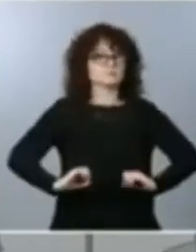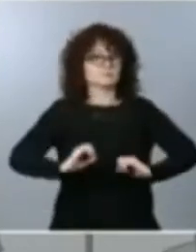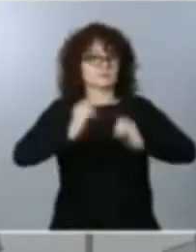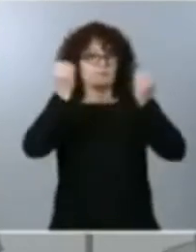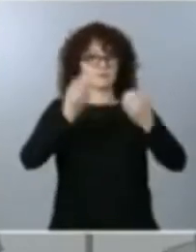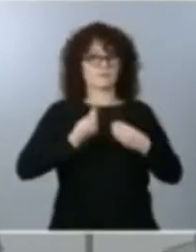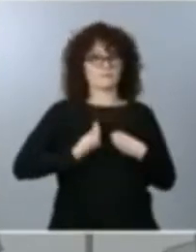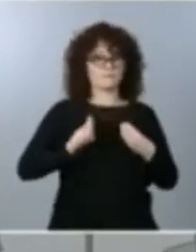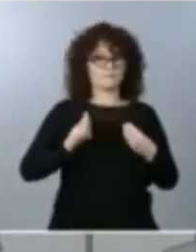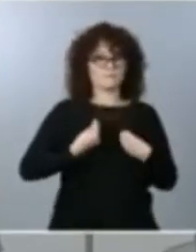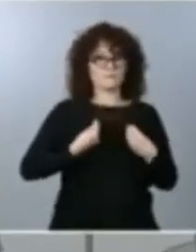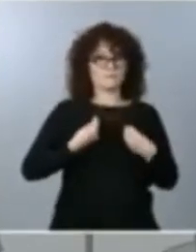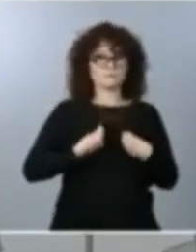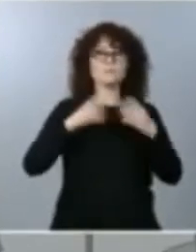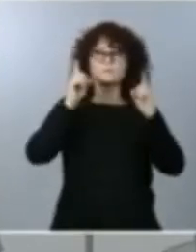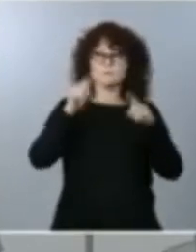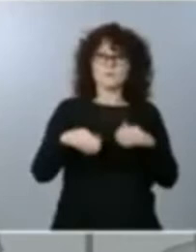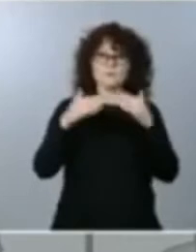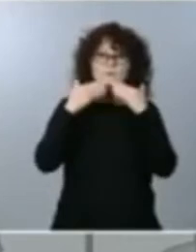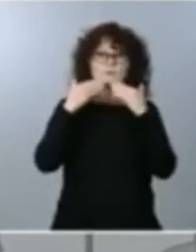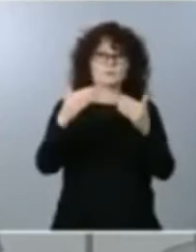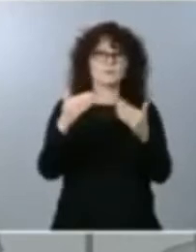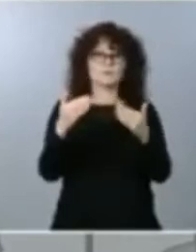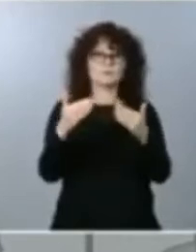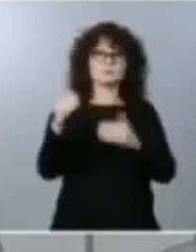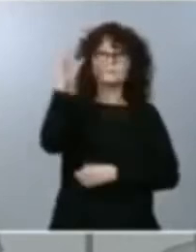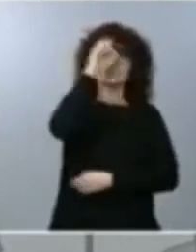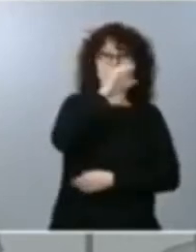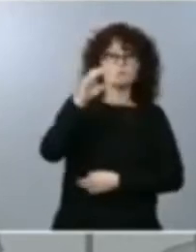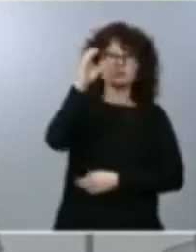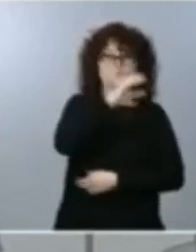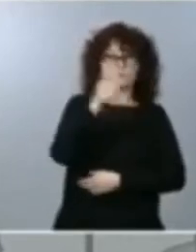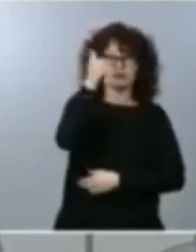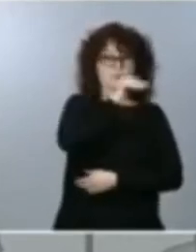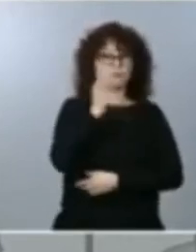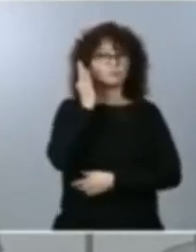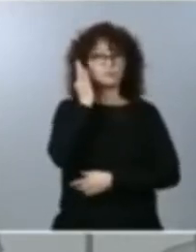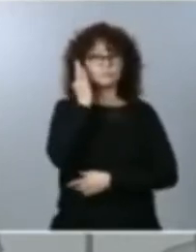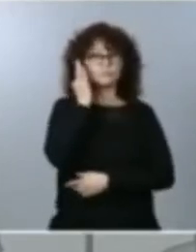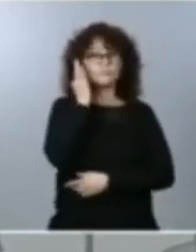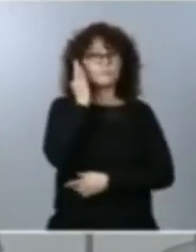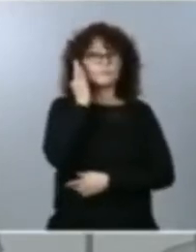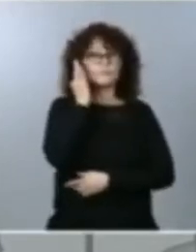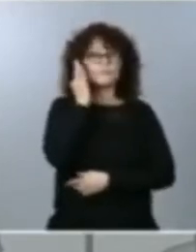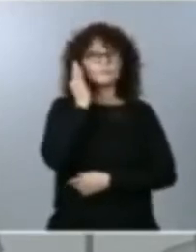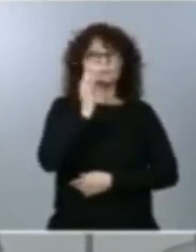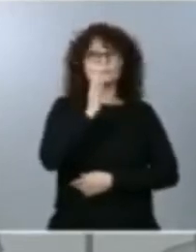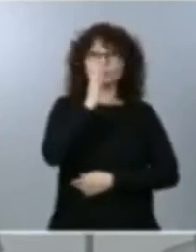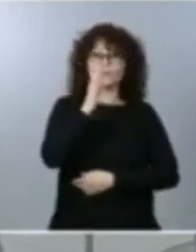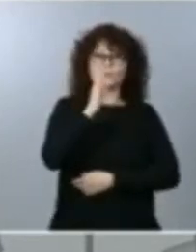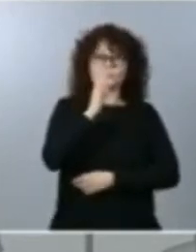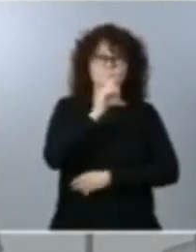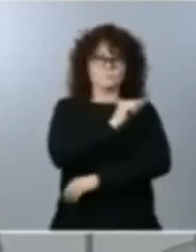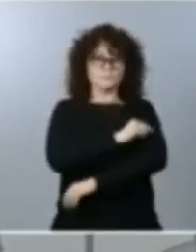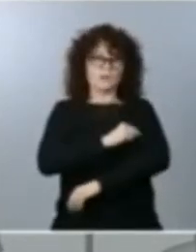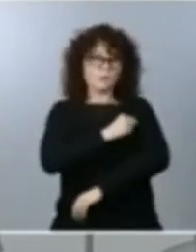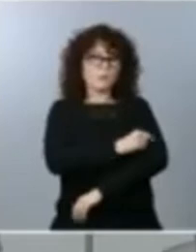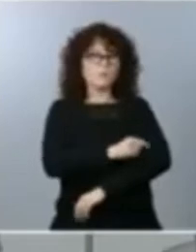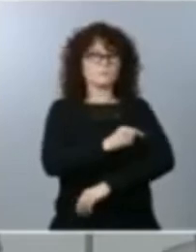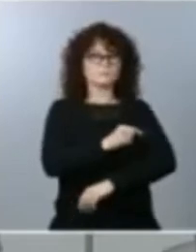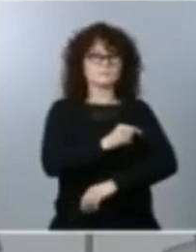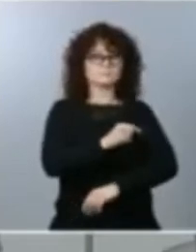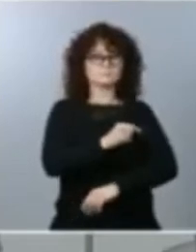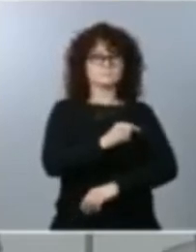Gracias también a los científicos, a las científicas, por las vacunas que nos abren ese